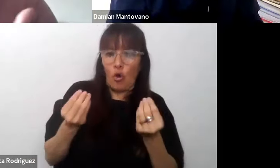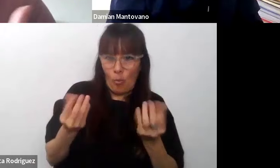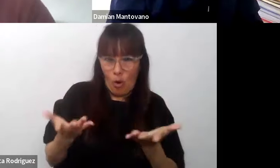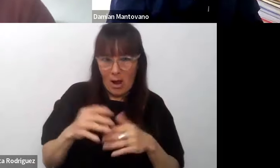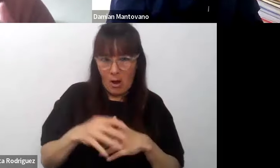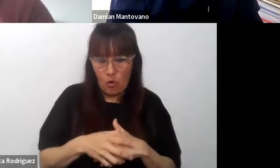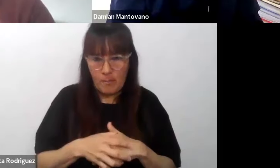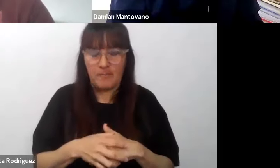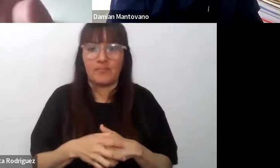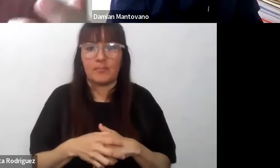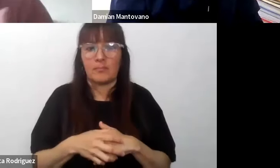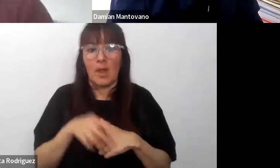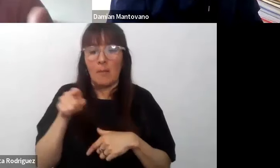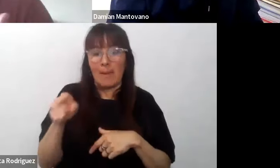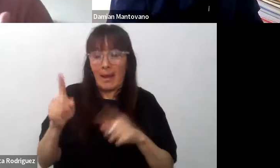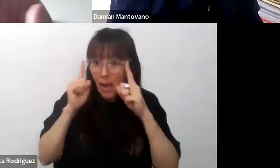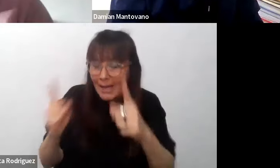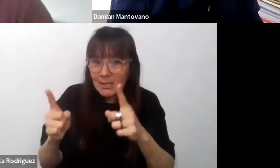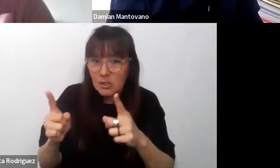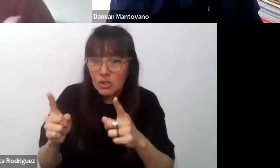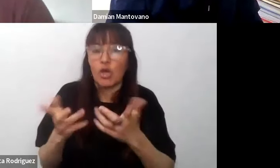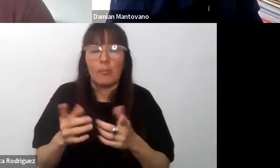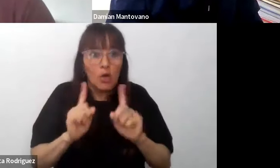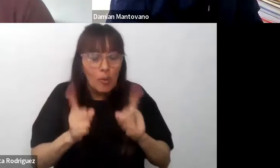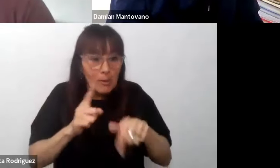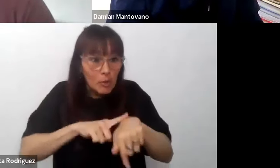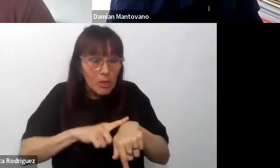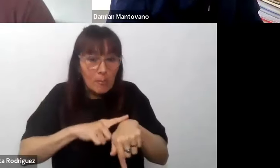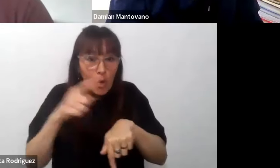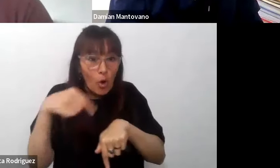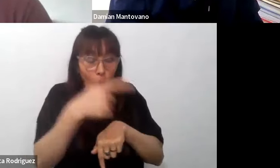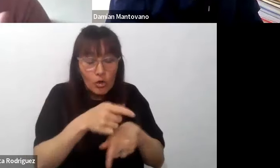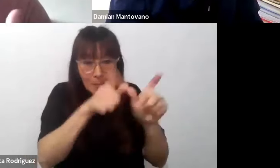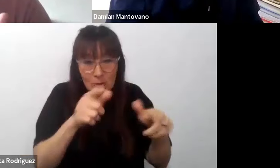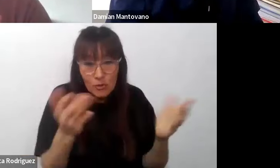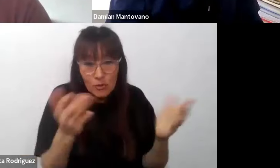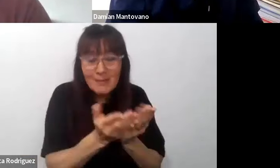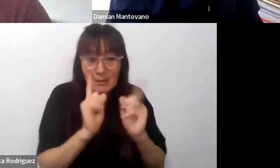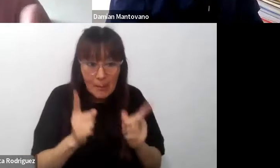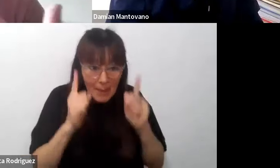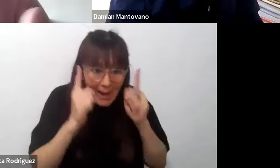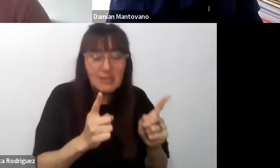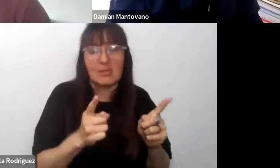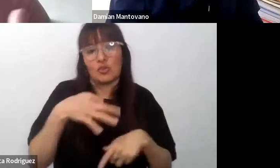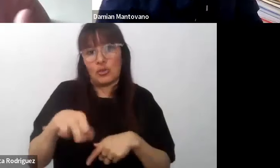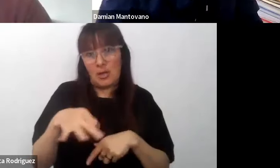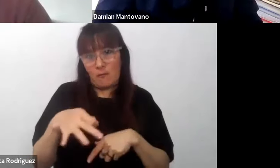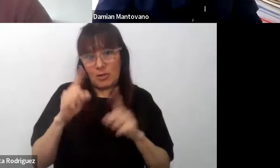para tener en cuenta lo que él decía pero al mismo tiempo no dejar a los otros y estas son las preguntas que hay que hacerse